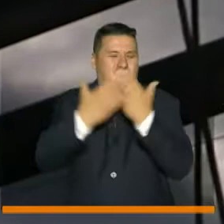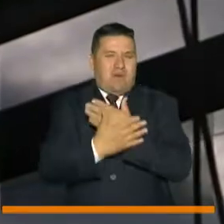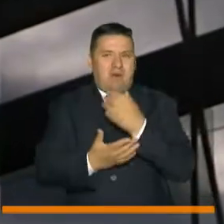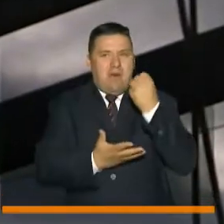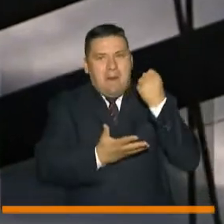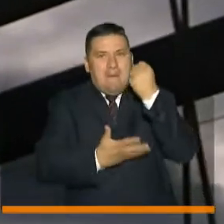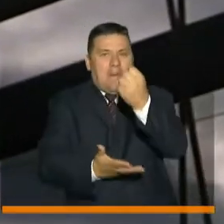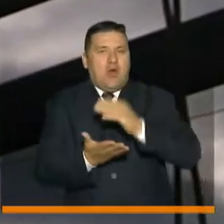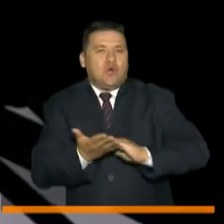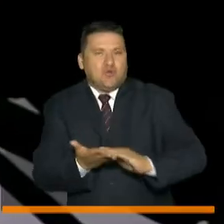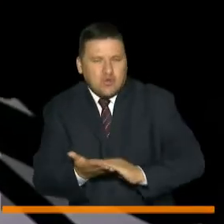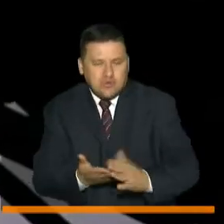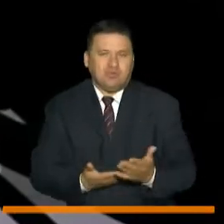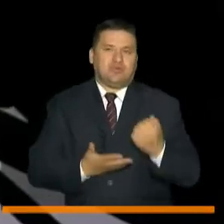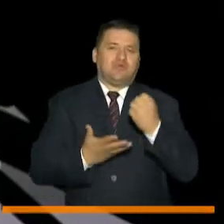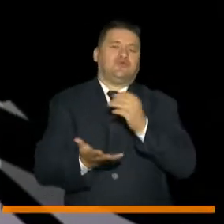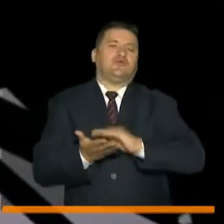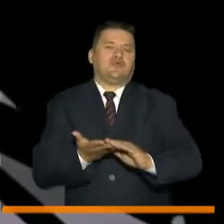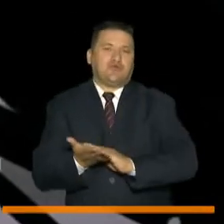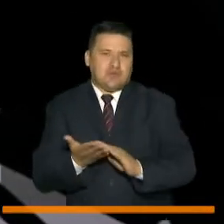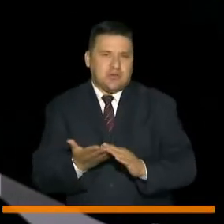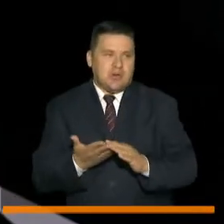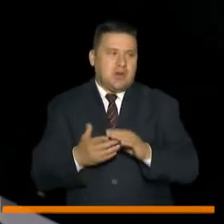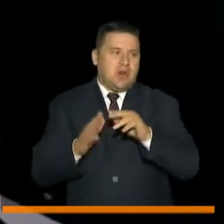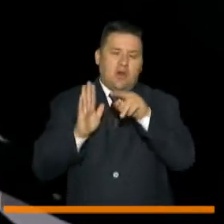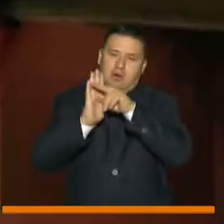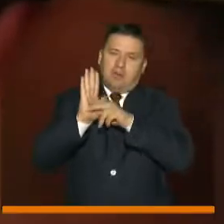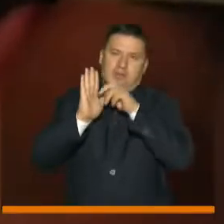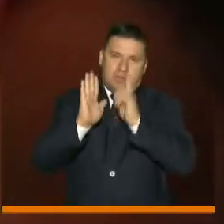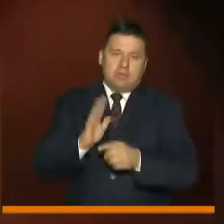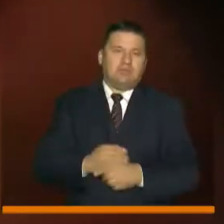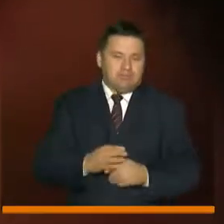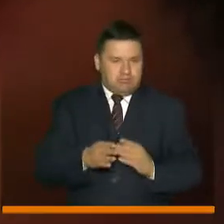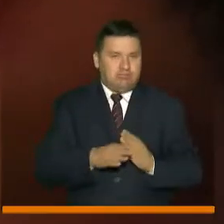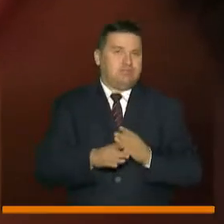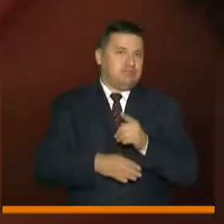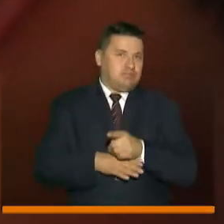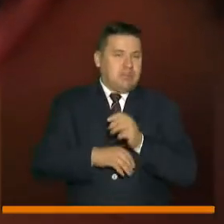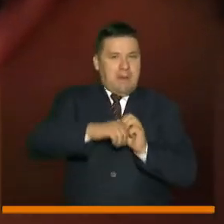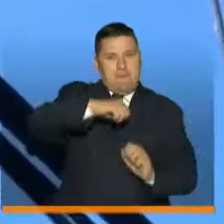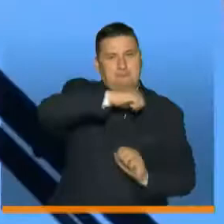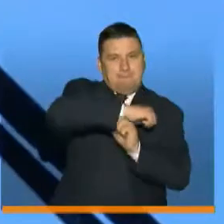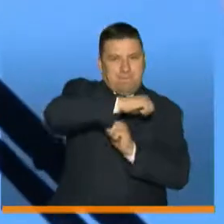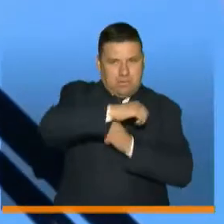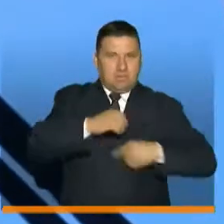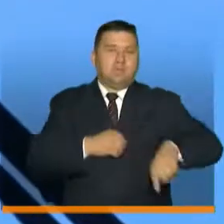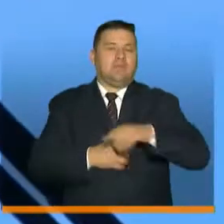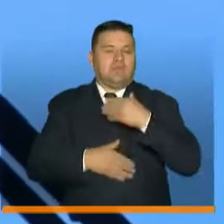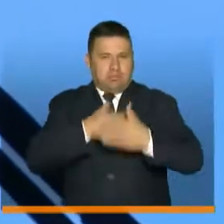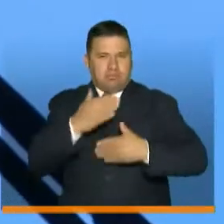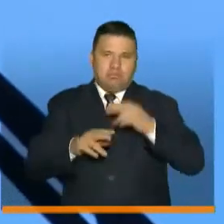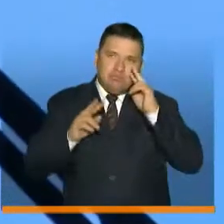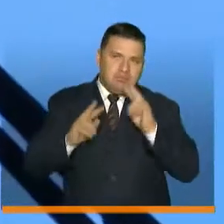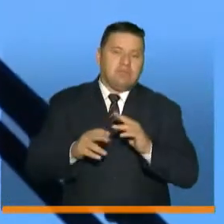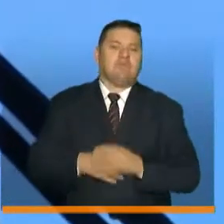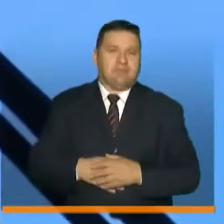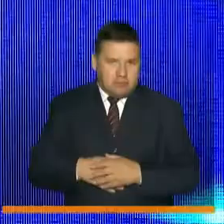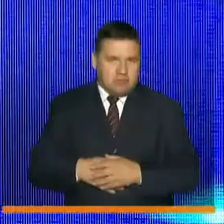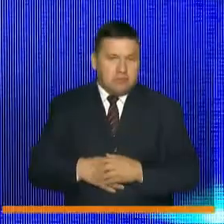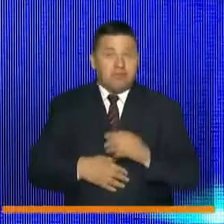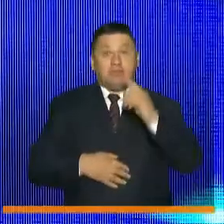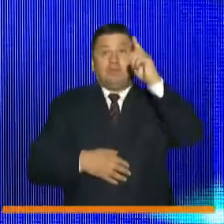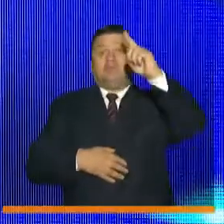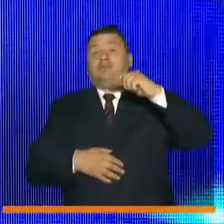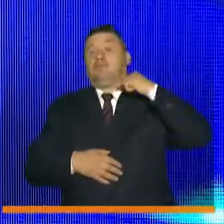financieras, con soluciones regulatorias que a través de esta estructura vamos a ver en la